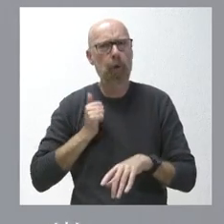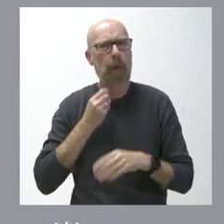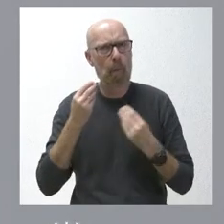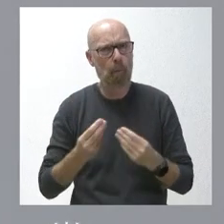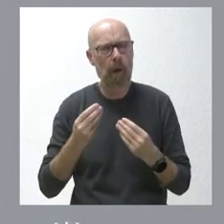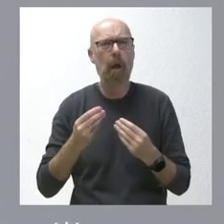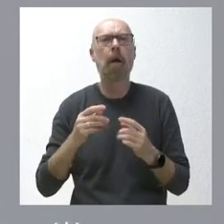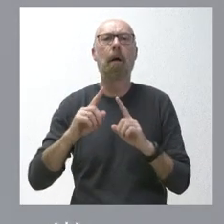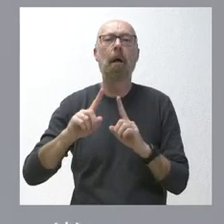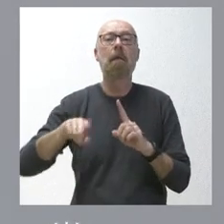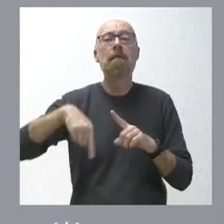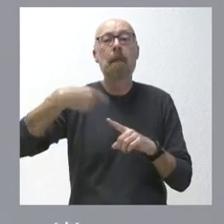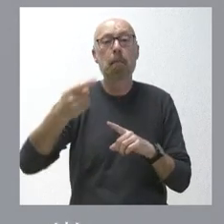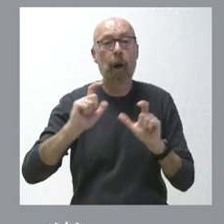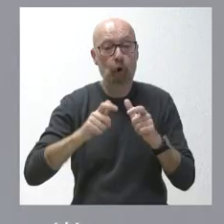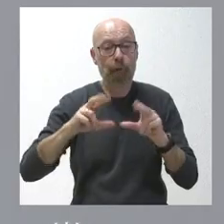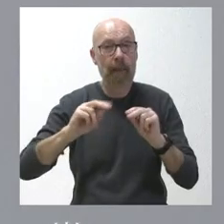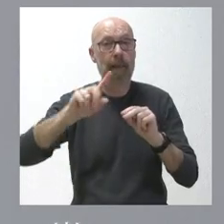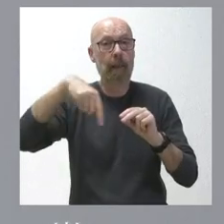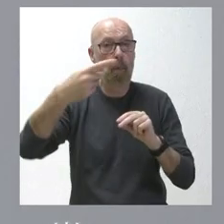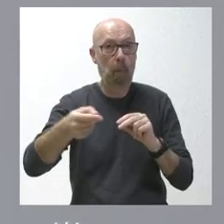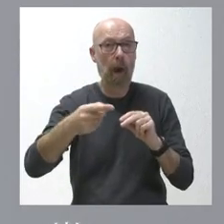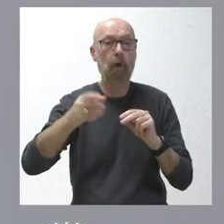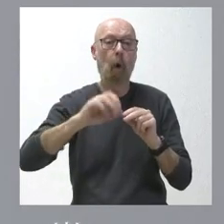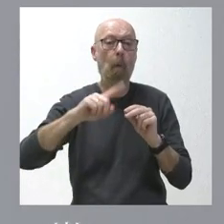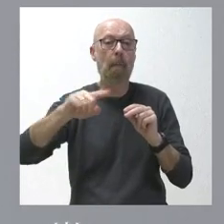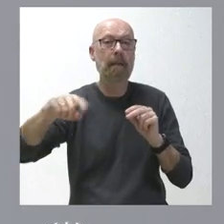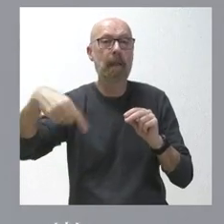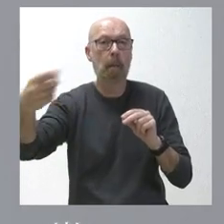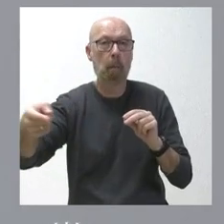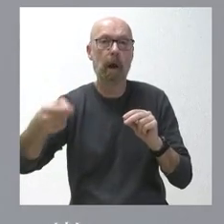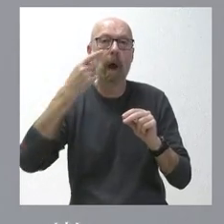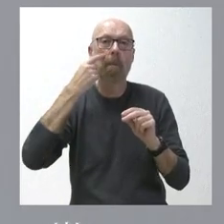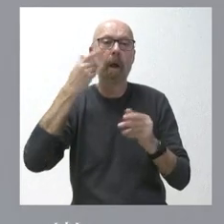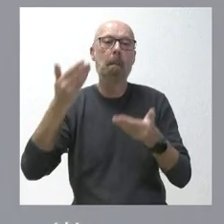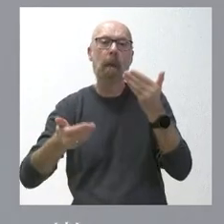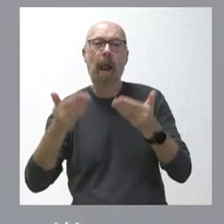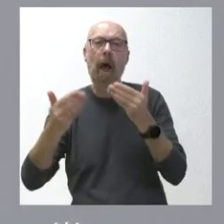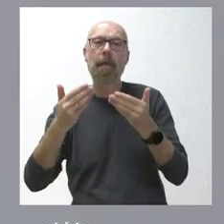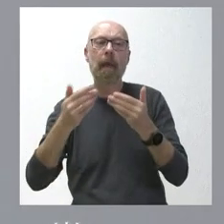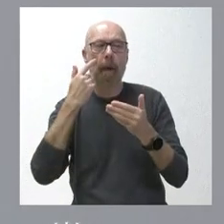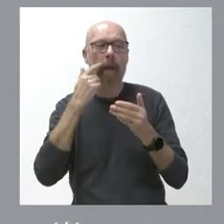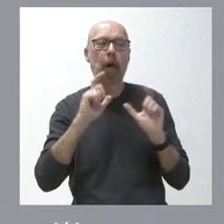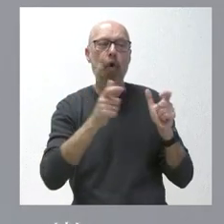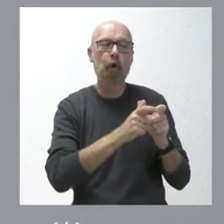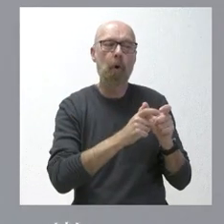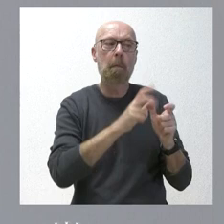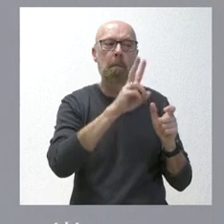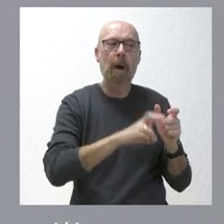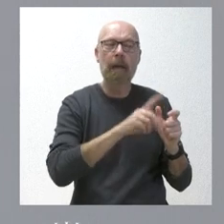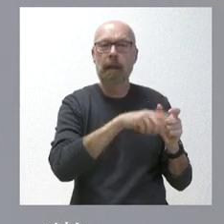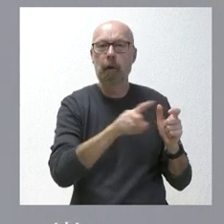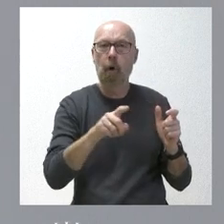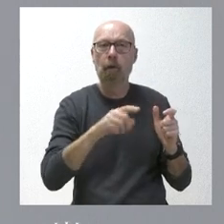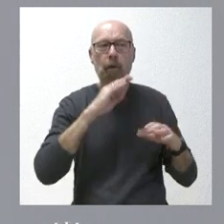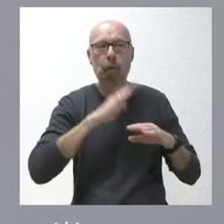el día después de la reunión y los meses después si esta reunión y lo que le hemos pedido se ha llevado a cabo y ha